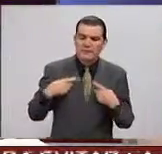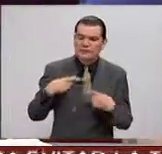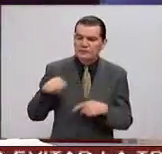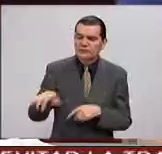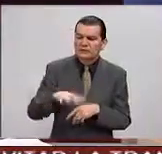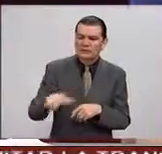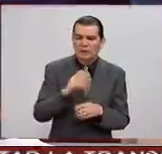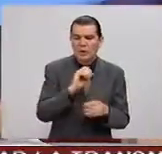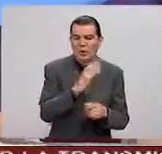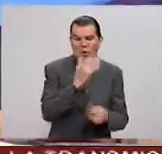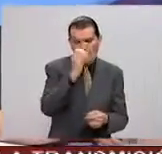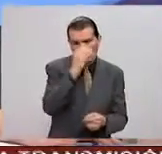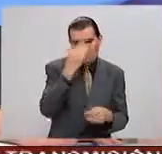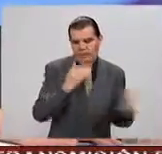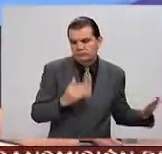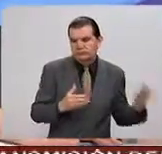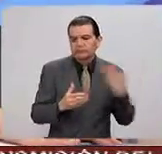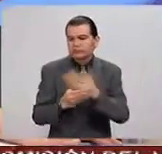presidente Barack Obama?